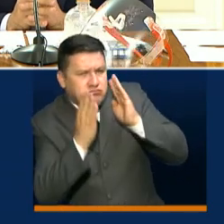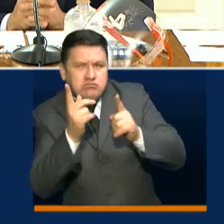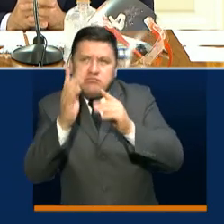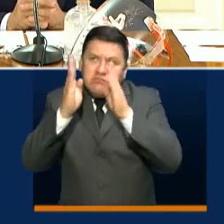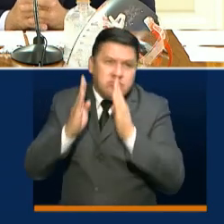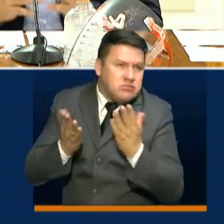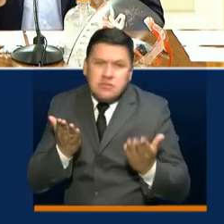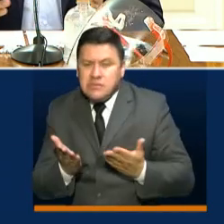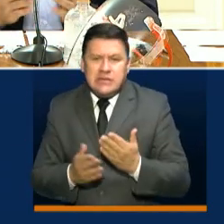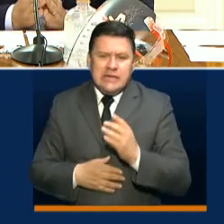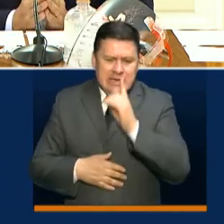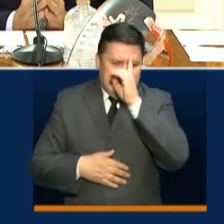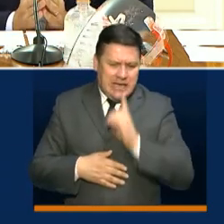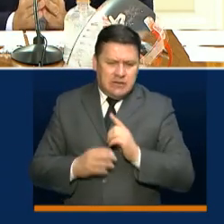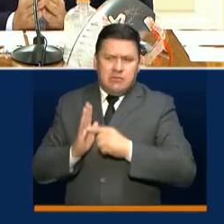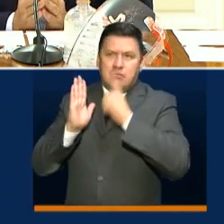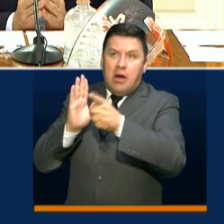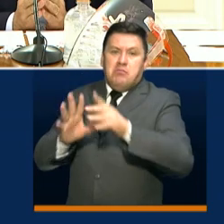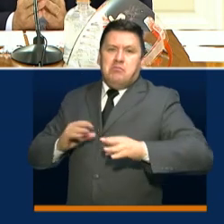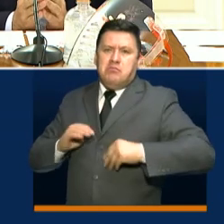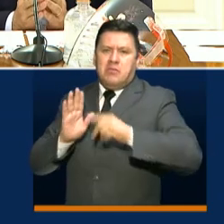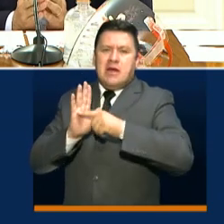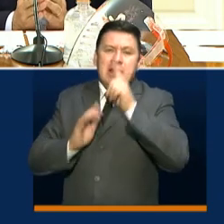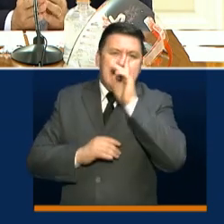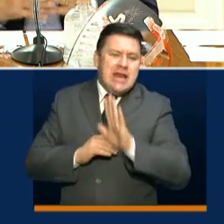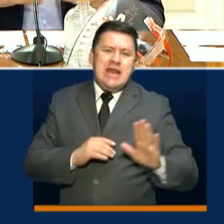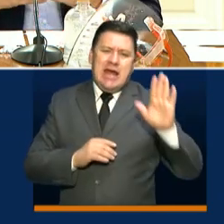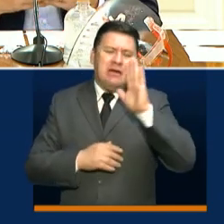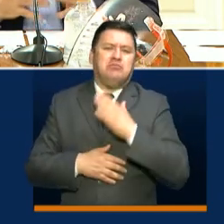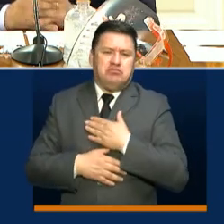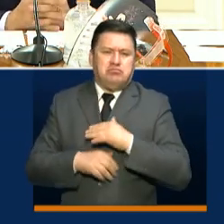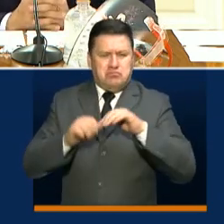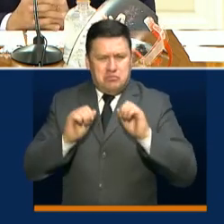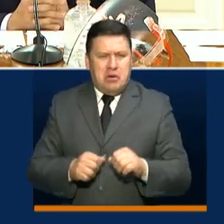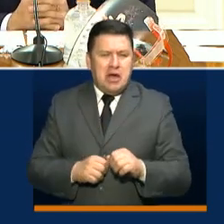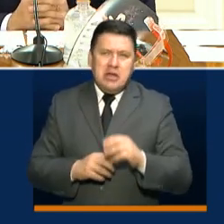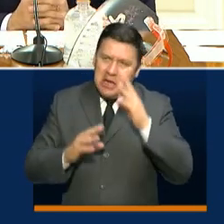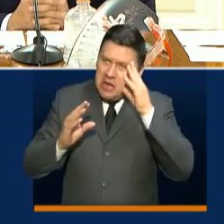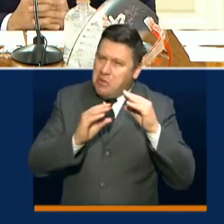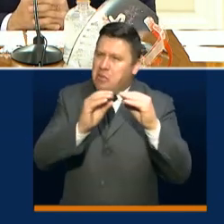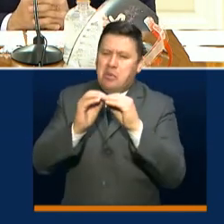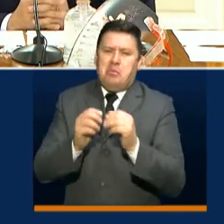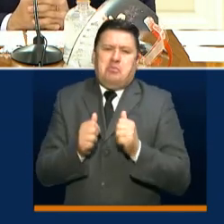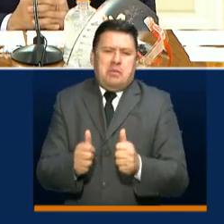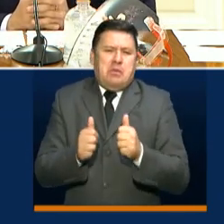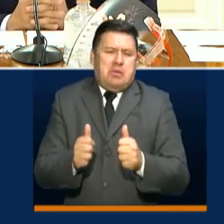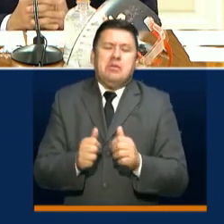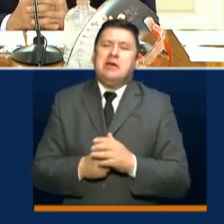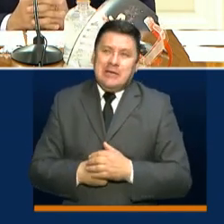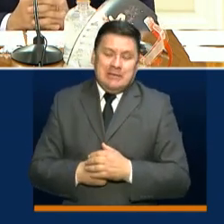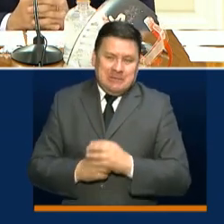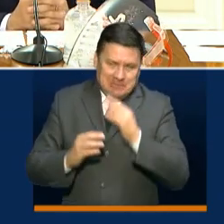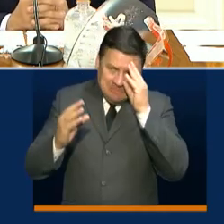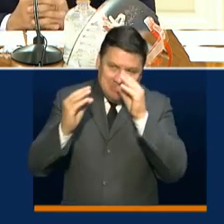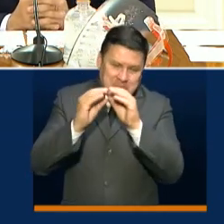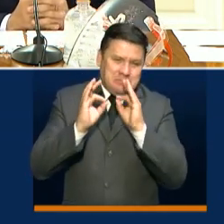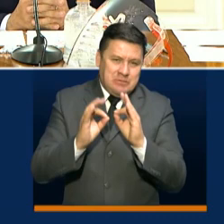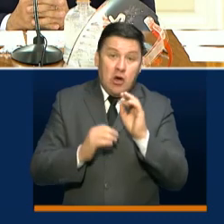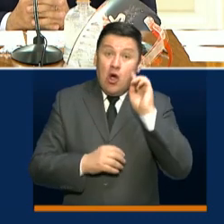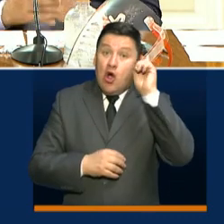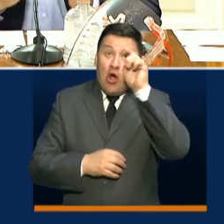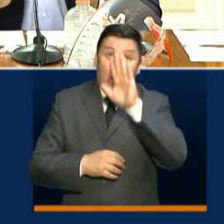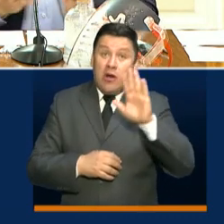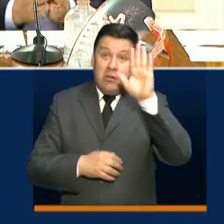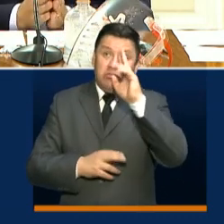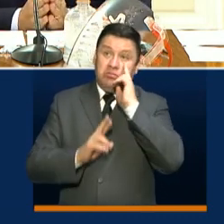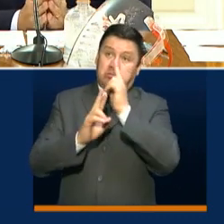también de la toma de decisiones a nivel nacional y nos hemos podido articular muy bien, pero adicionalmente, gobernadora,